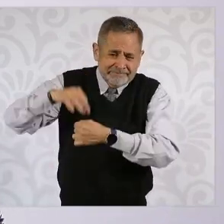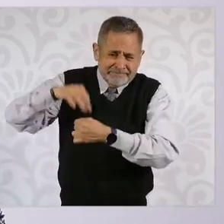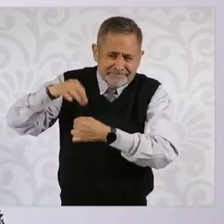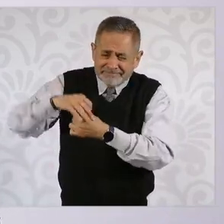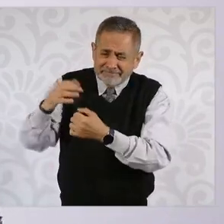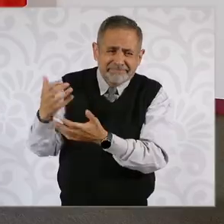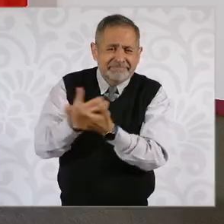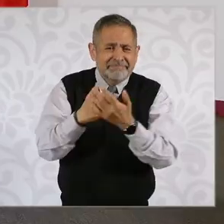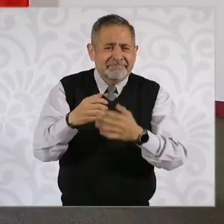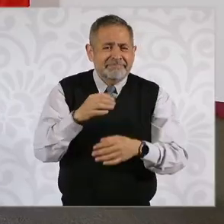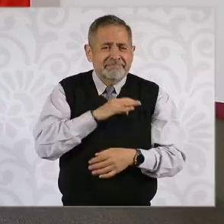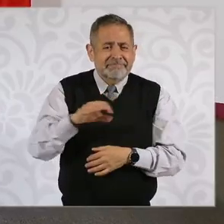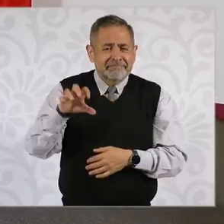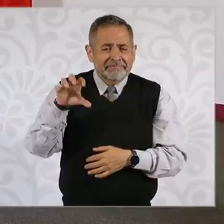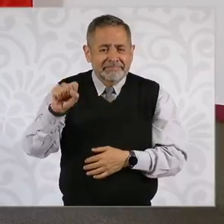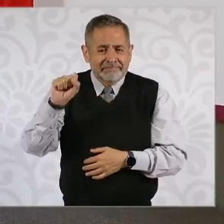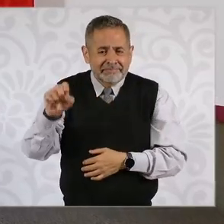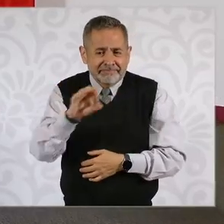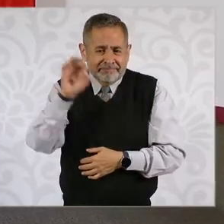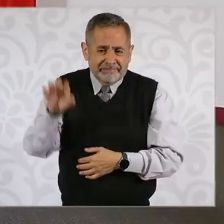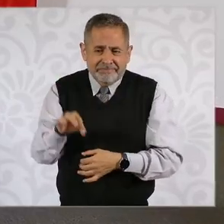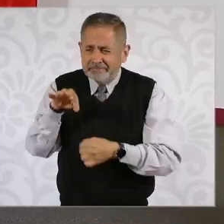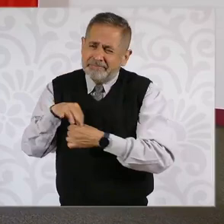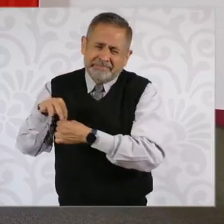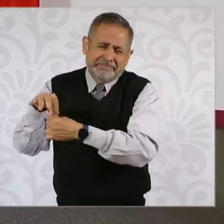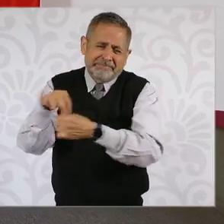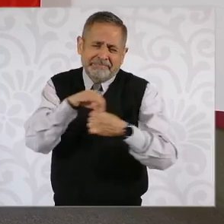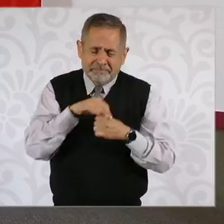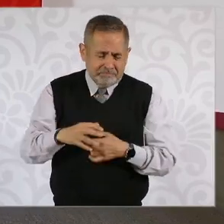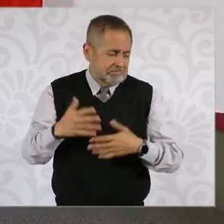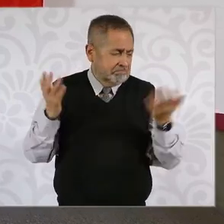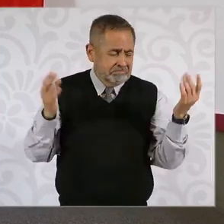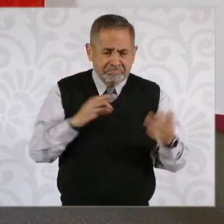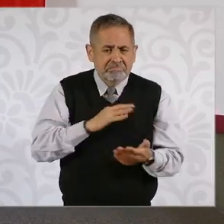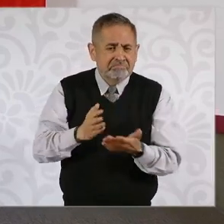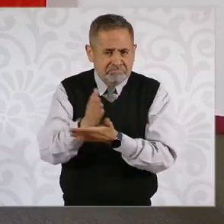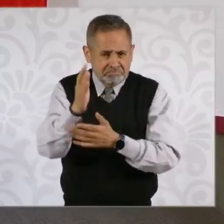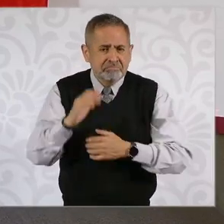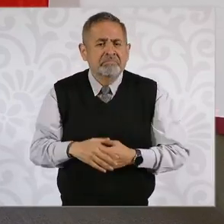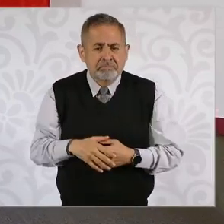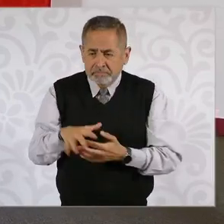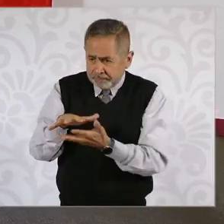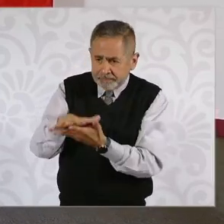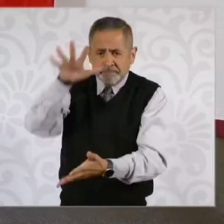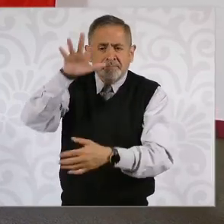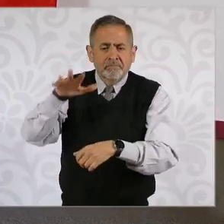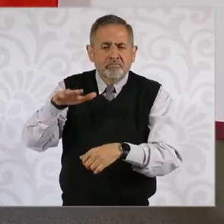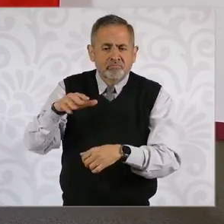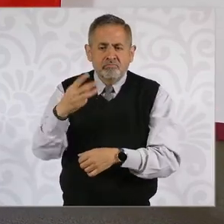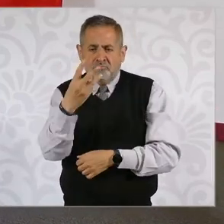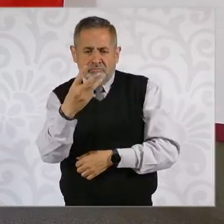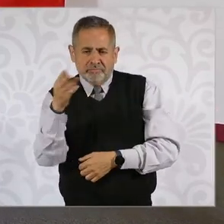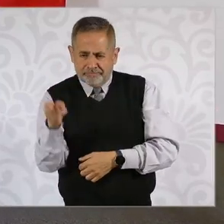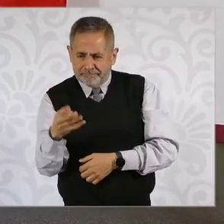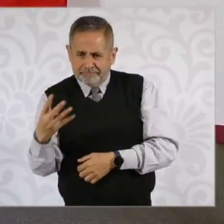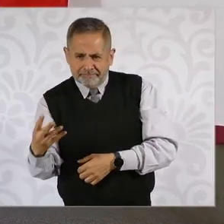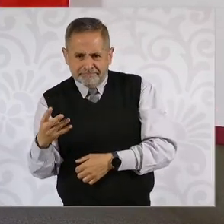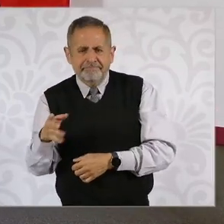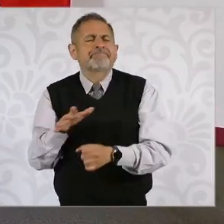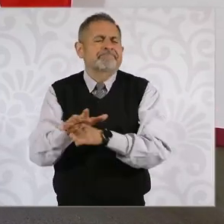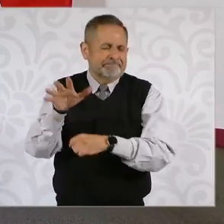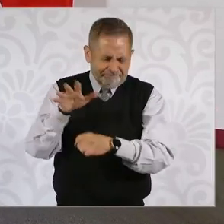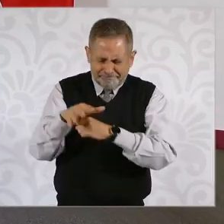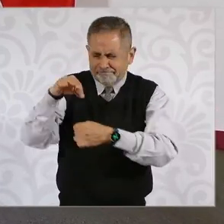60 por ciento de la votación. Eso permitió que hubiera una mayoría calificada en la Cámara de